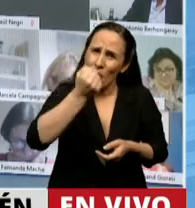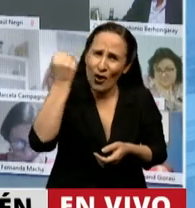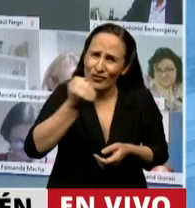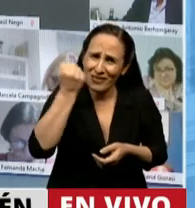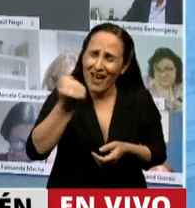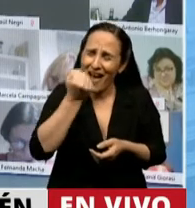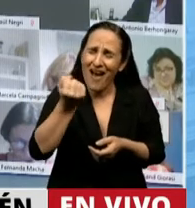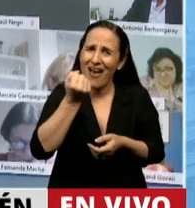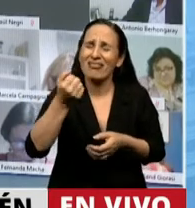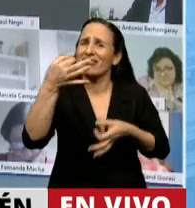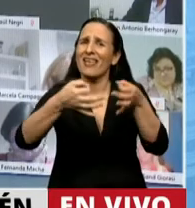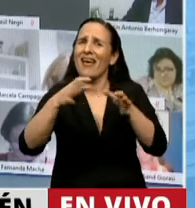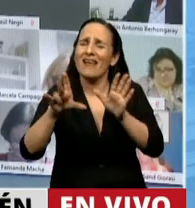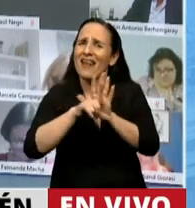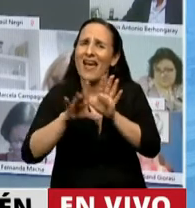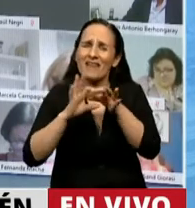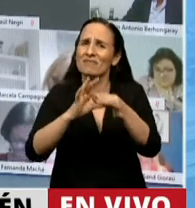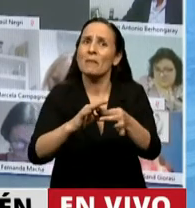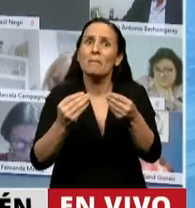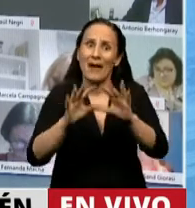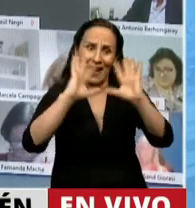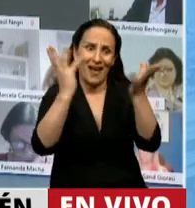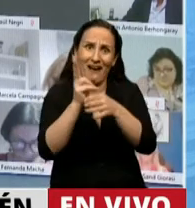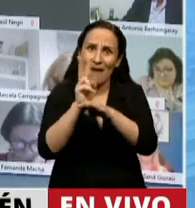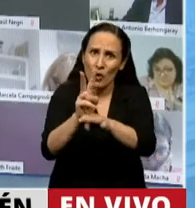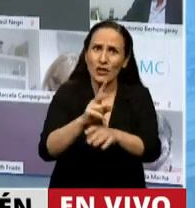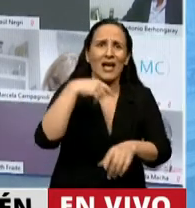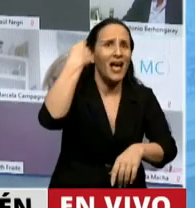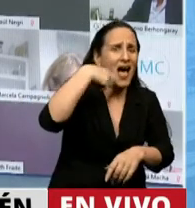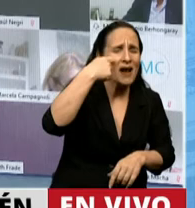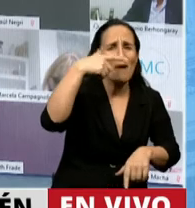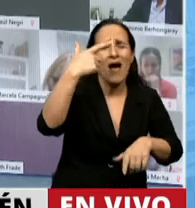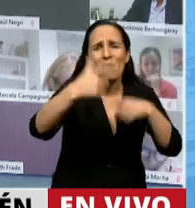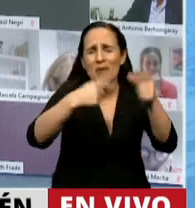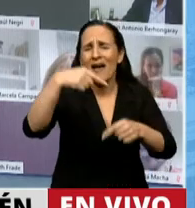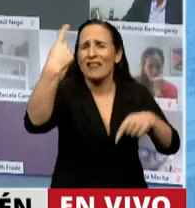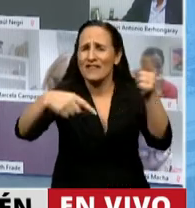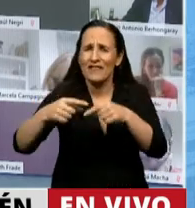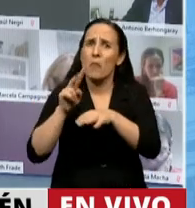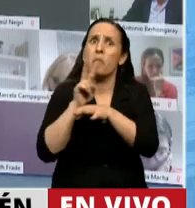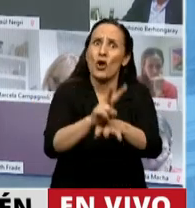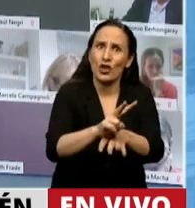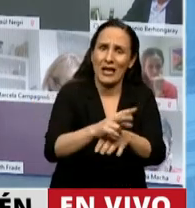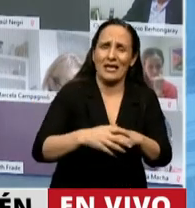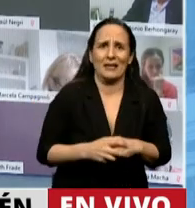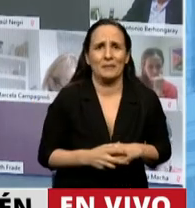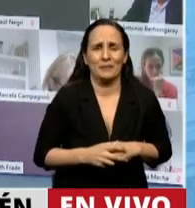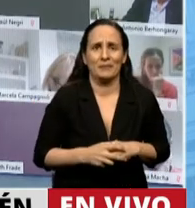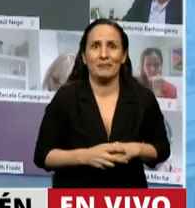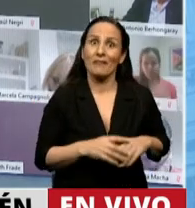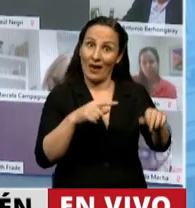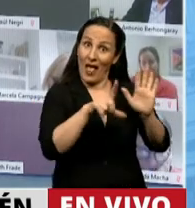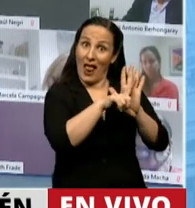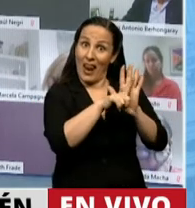que contribuye a la protección del ambiente y la biodiversidad. Con la sanción de la presente ley estamos